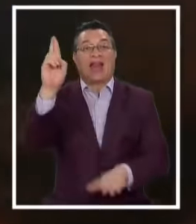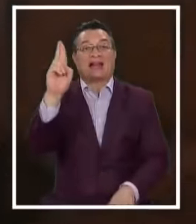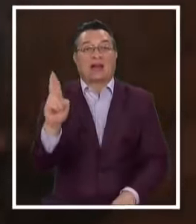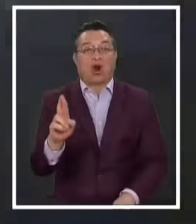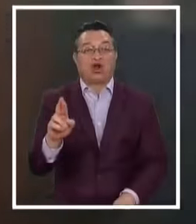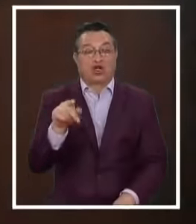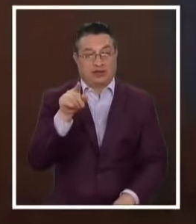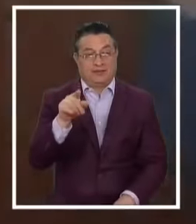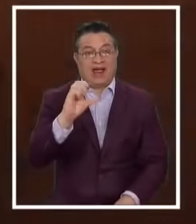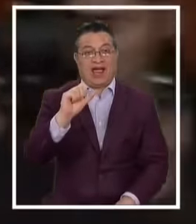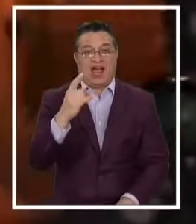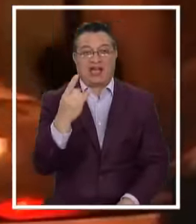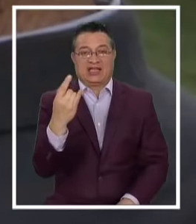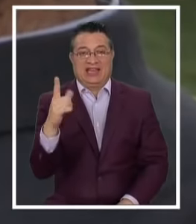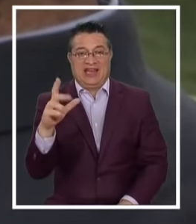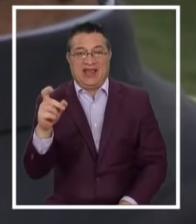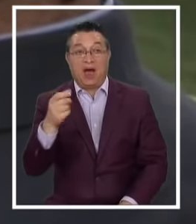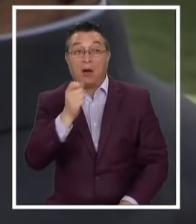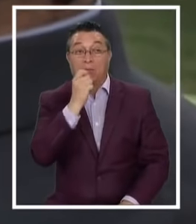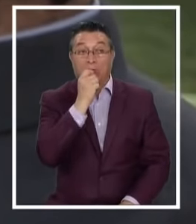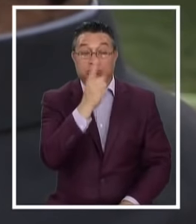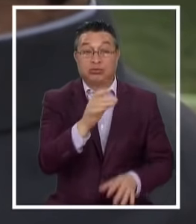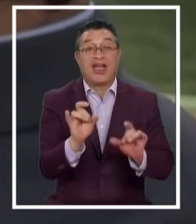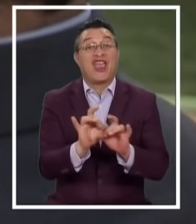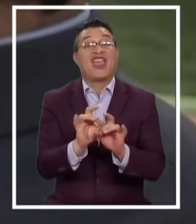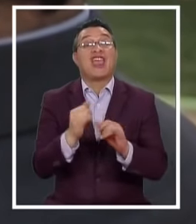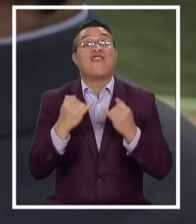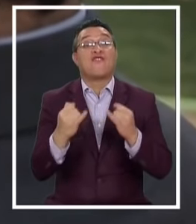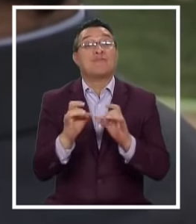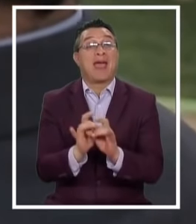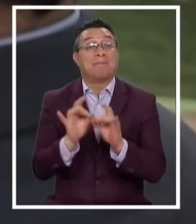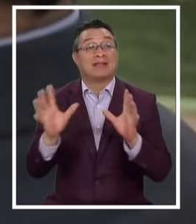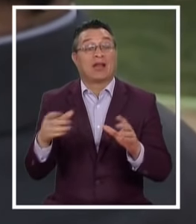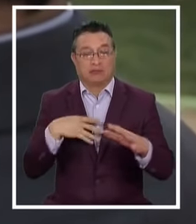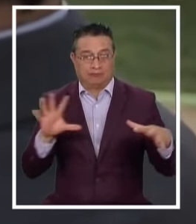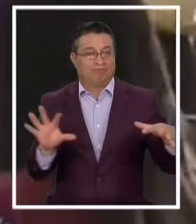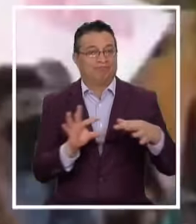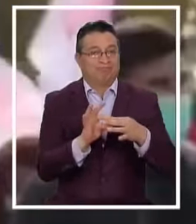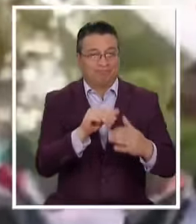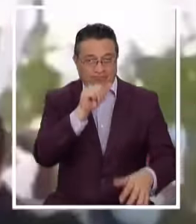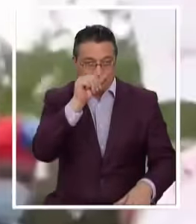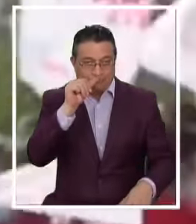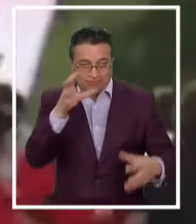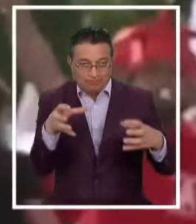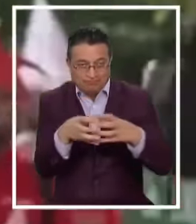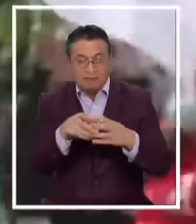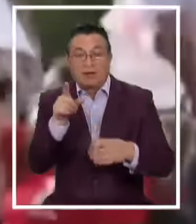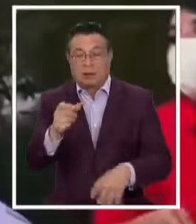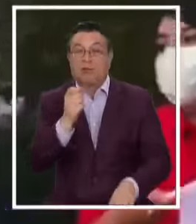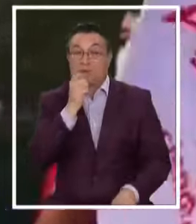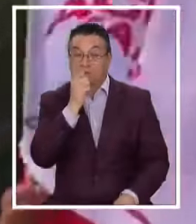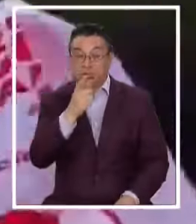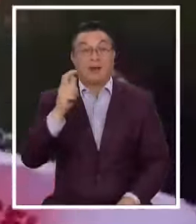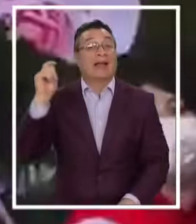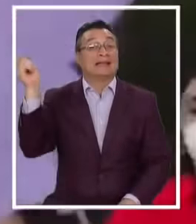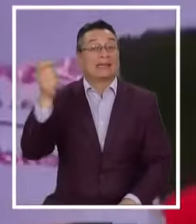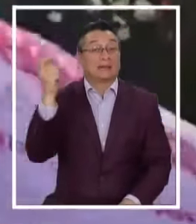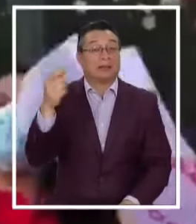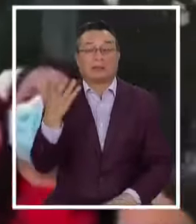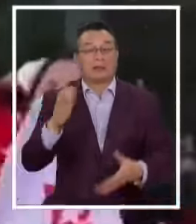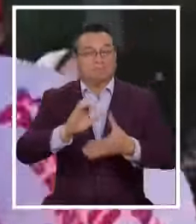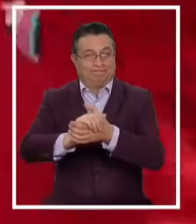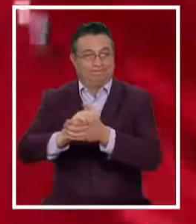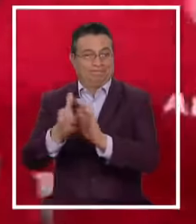jefe comunal Denunciado por informe especial Por posibles nexos Con bandas de narcotráfico Enfrentará cargos En el mes de septiembre Por